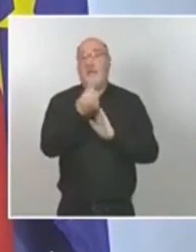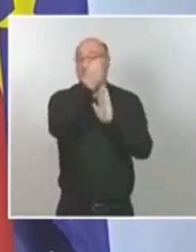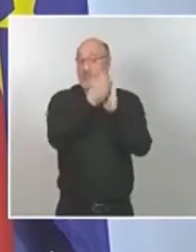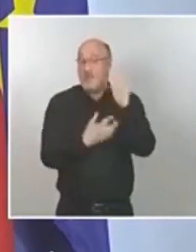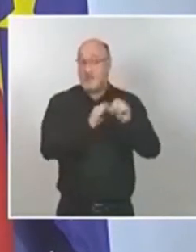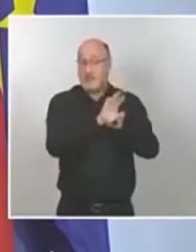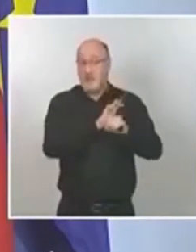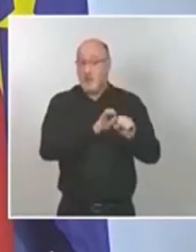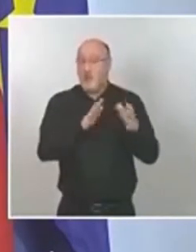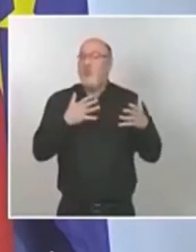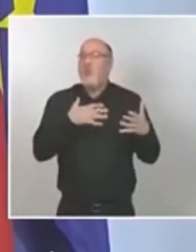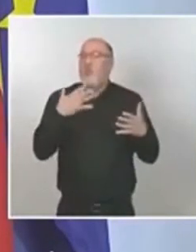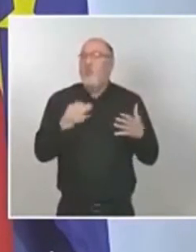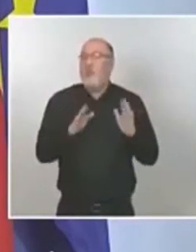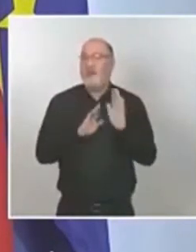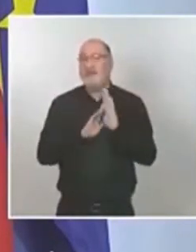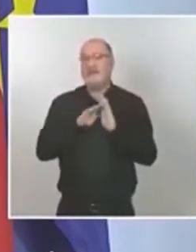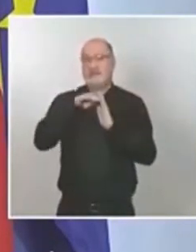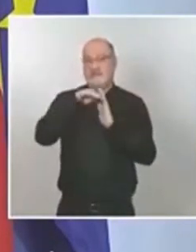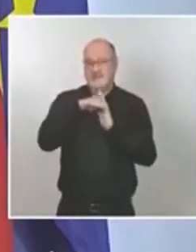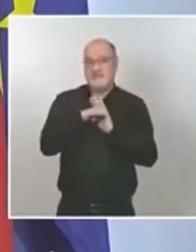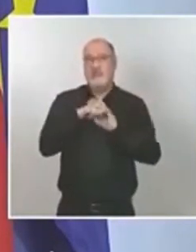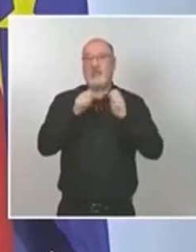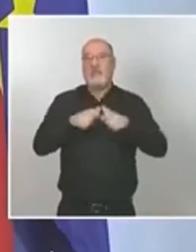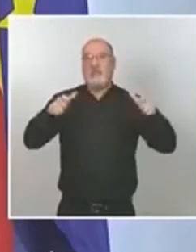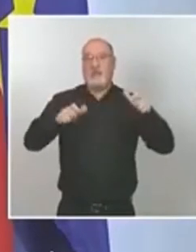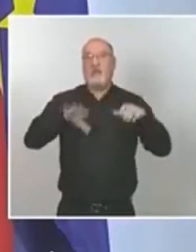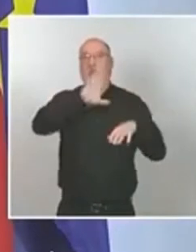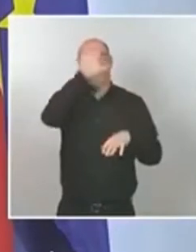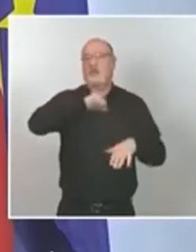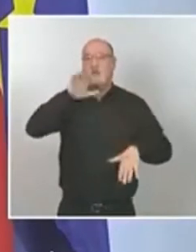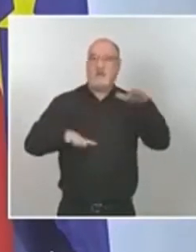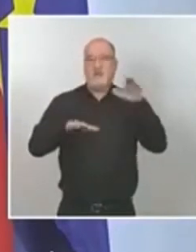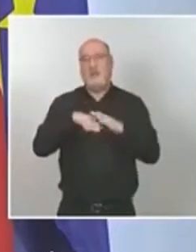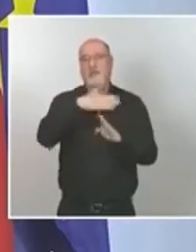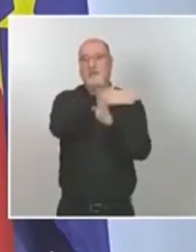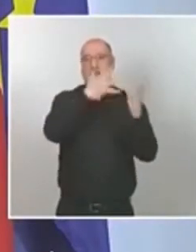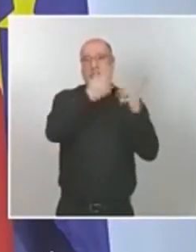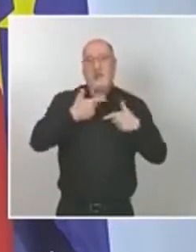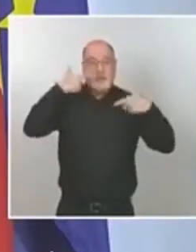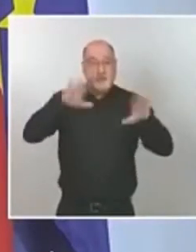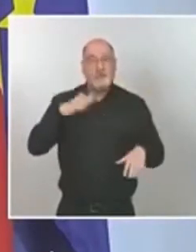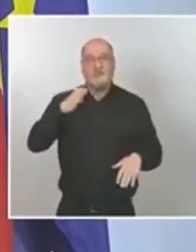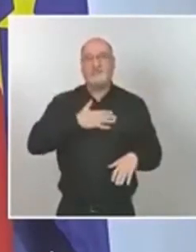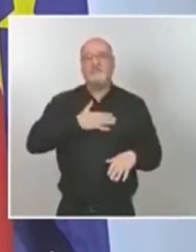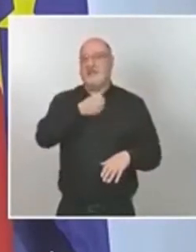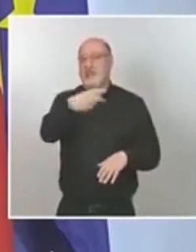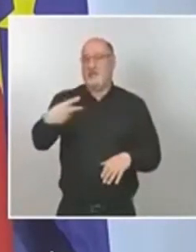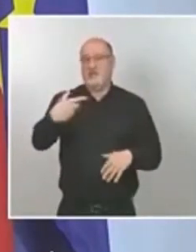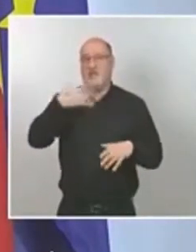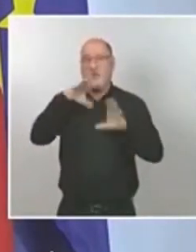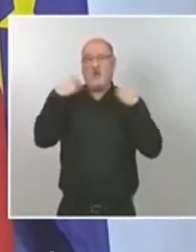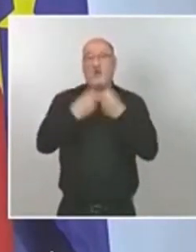puede podemos llegar a tener aumentos de la incidencia en los casos diagnosticados el total de casos hoy